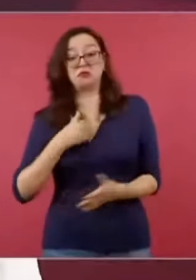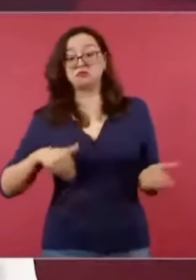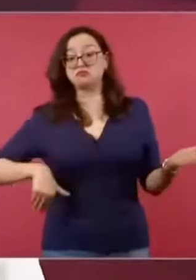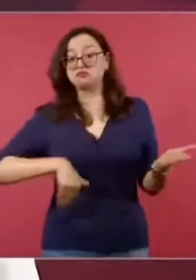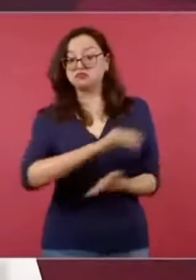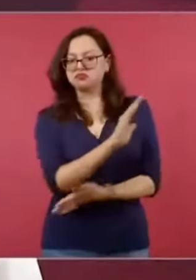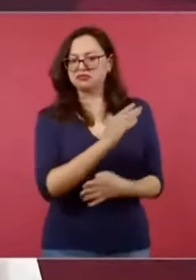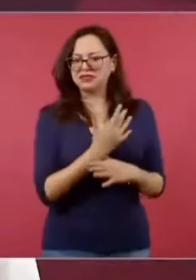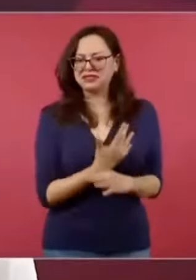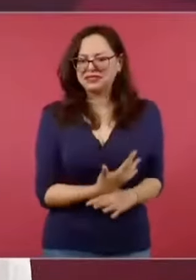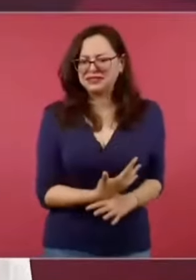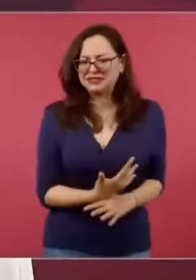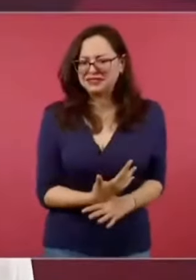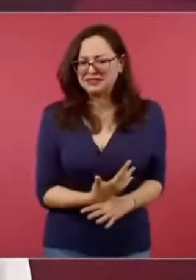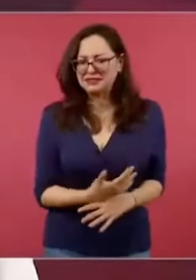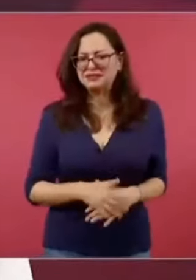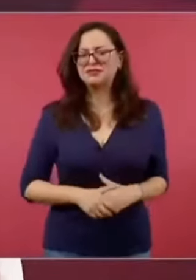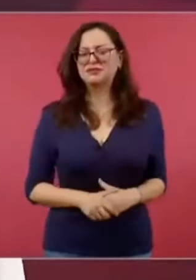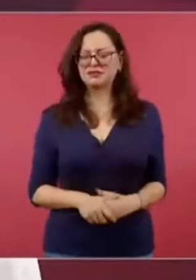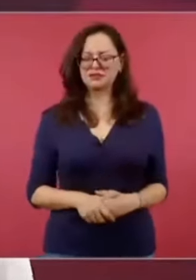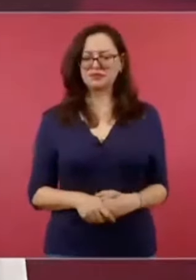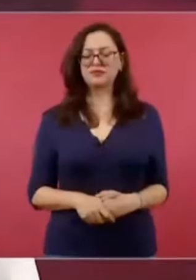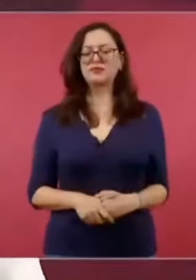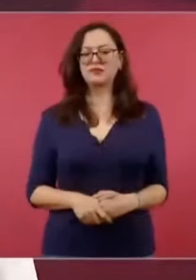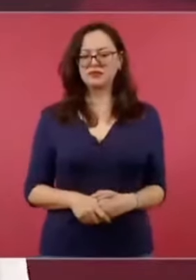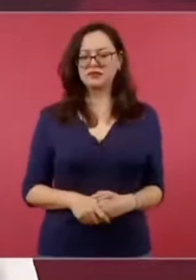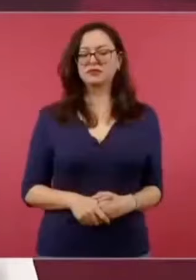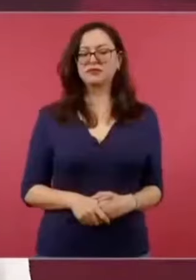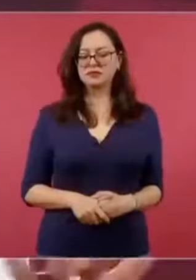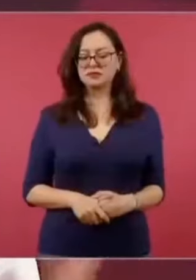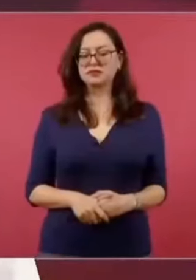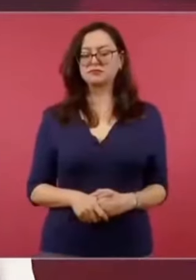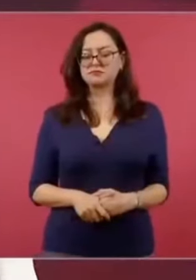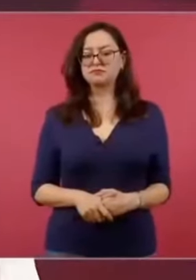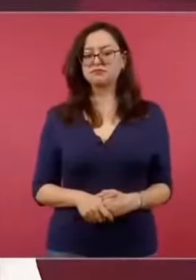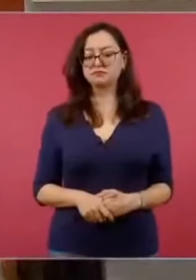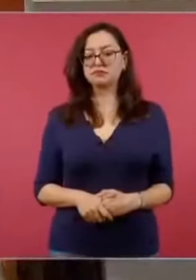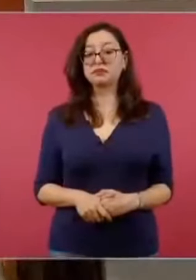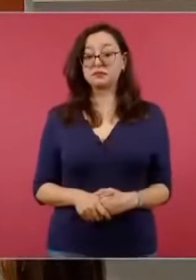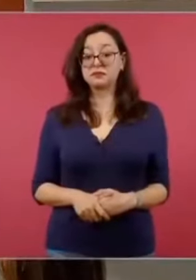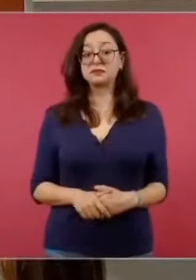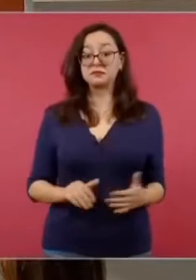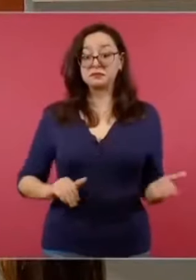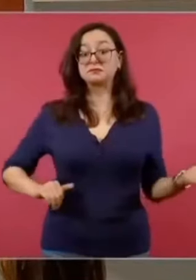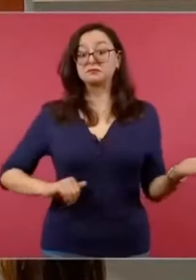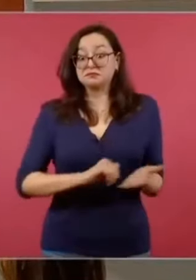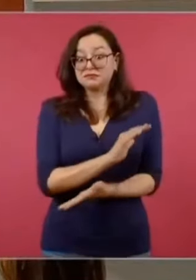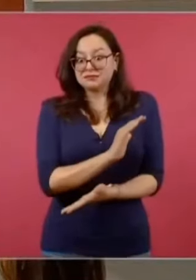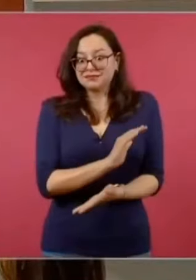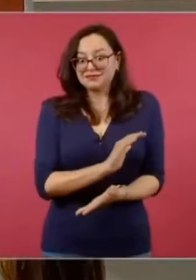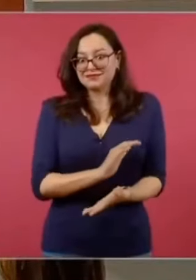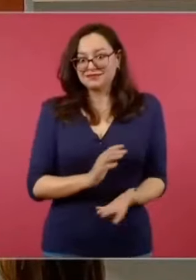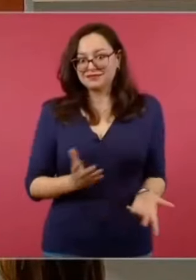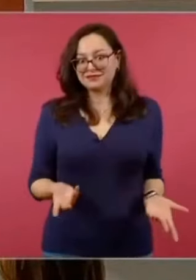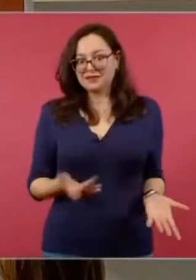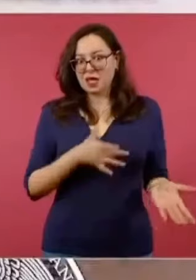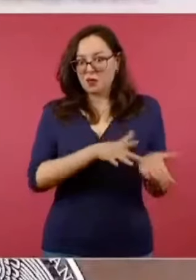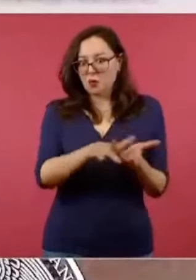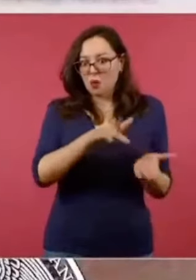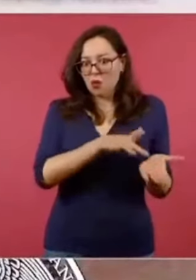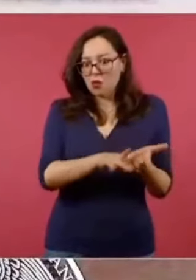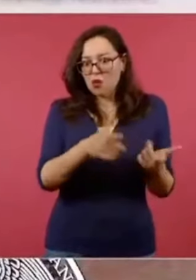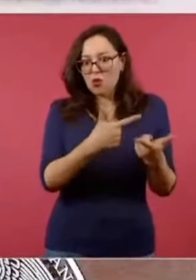Eso es lo que dice. No, sí la despidió por una cuestión de discriminación, por ser Chaira.